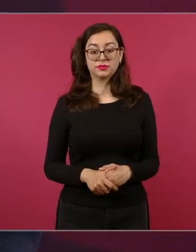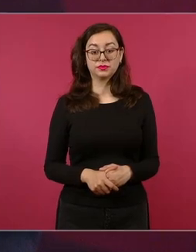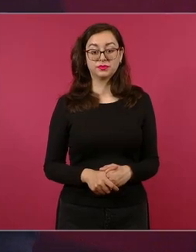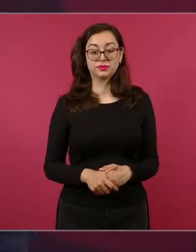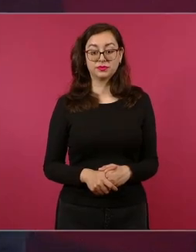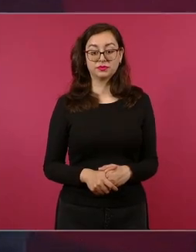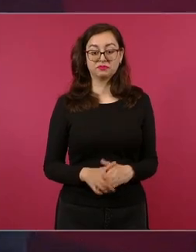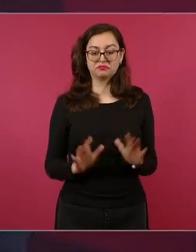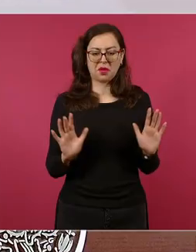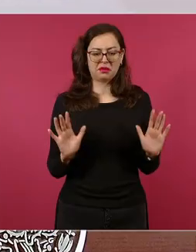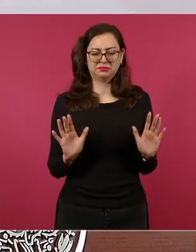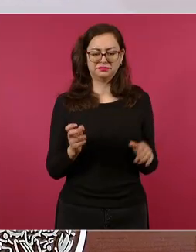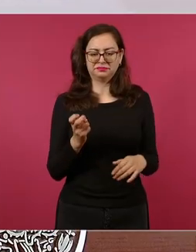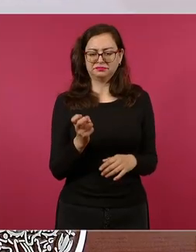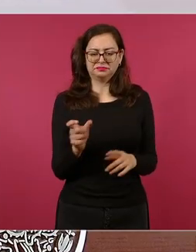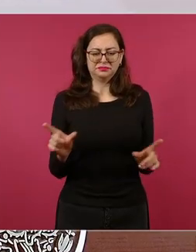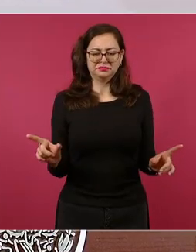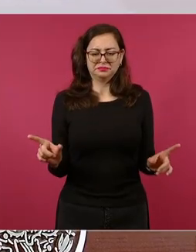nada más